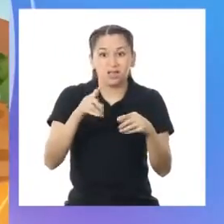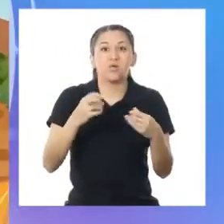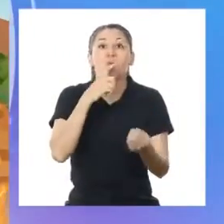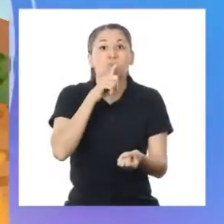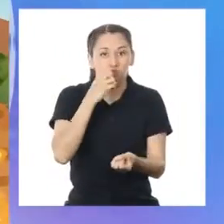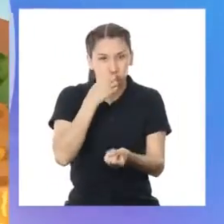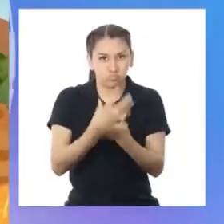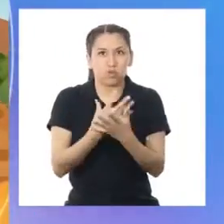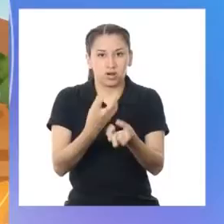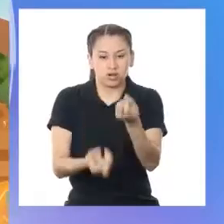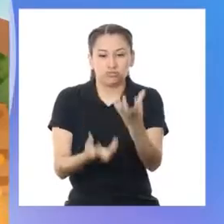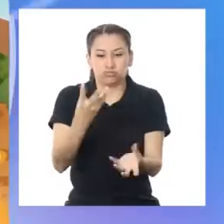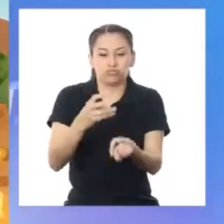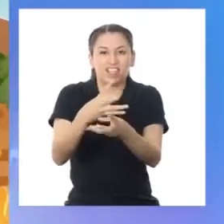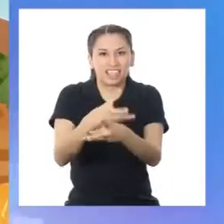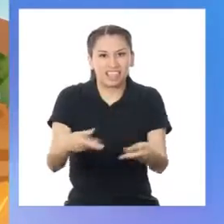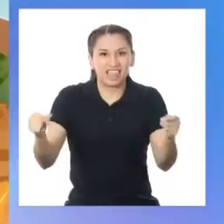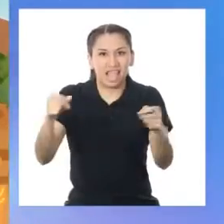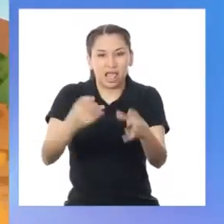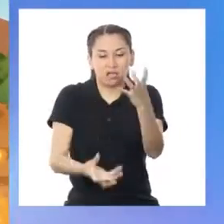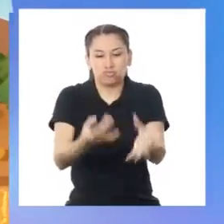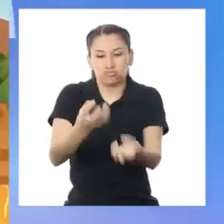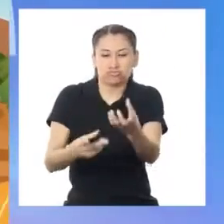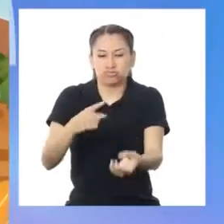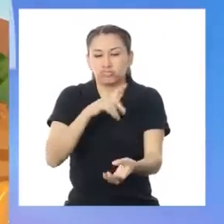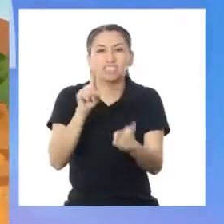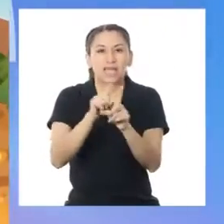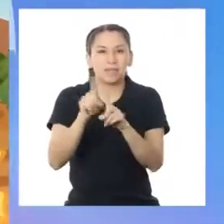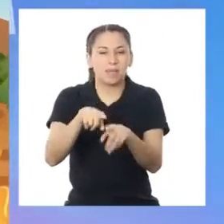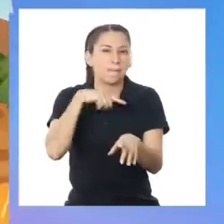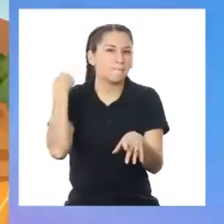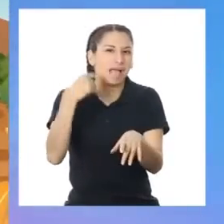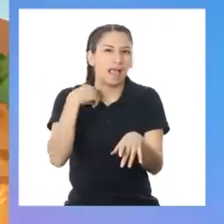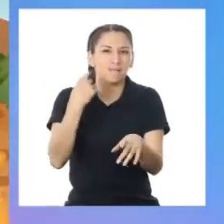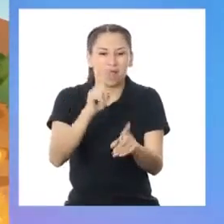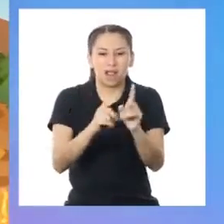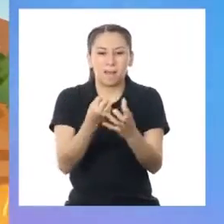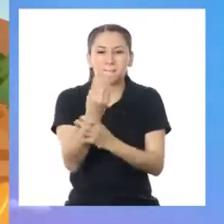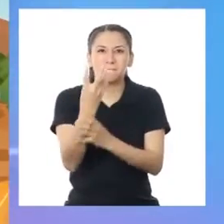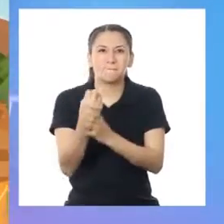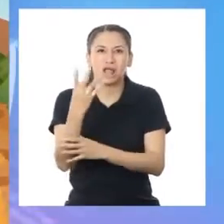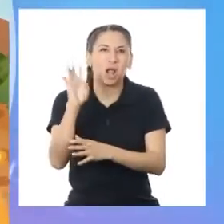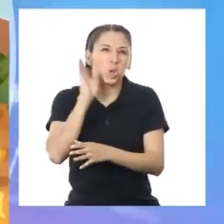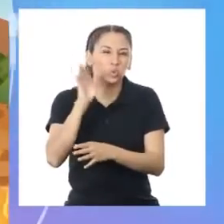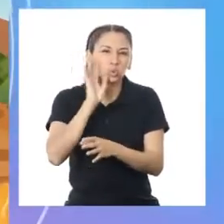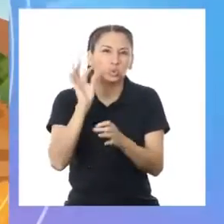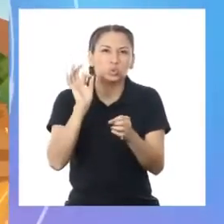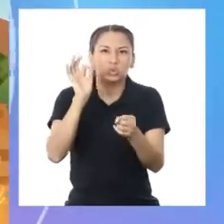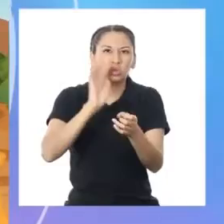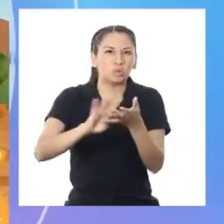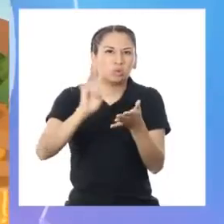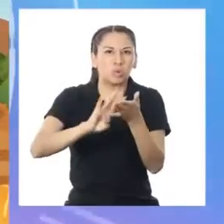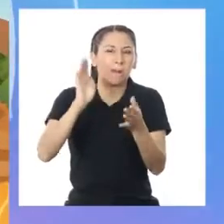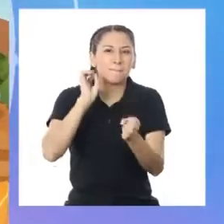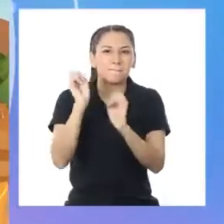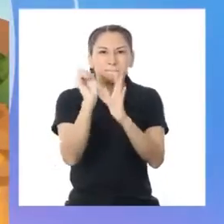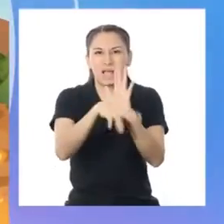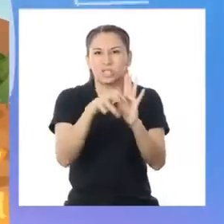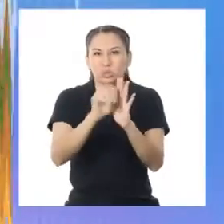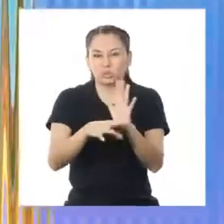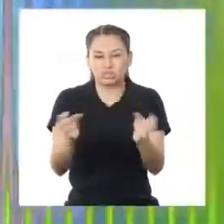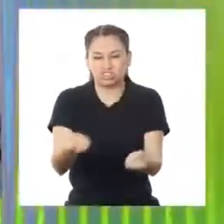una buena producción. También sirve para eliminar la maleza, las plagas y la basura.